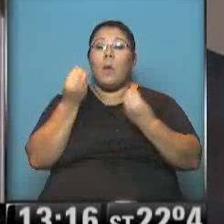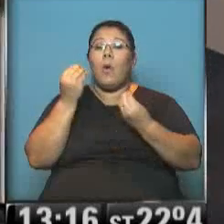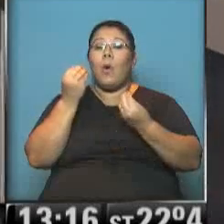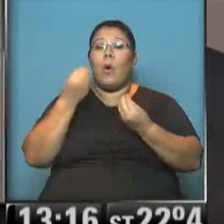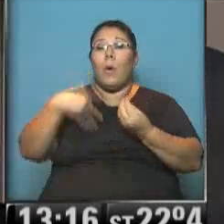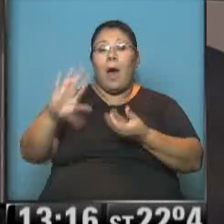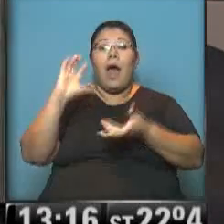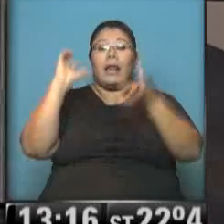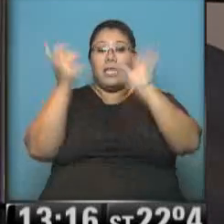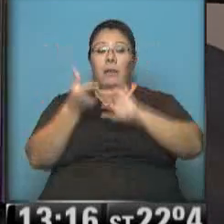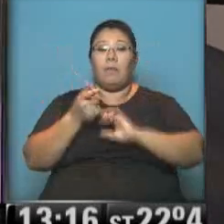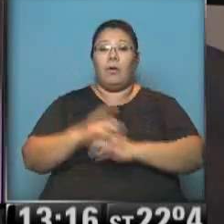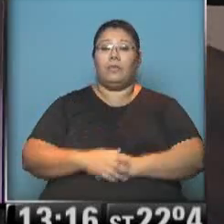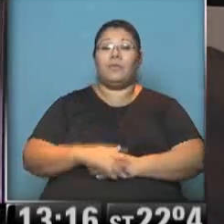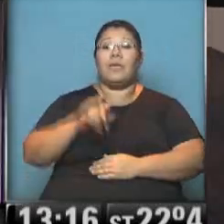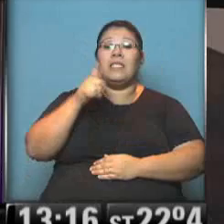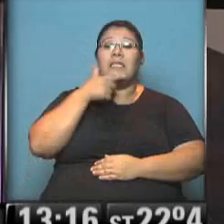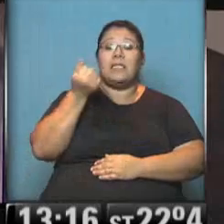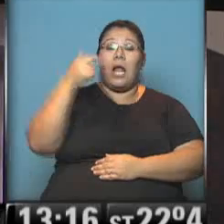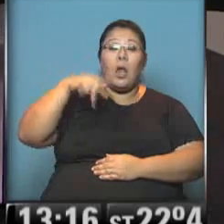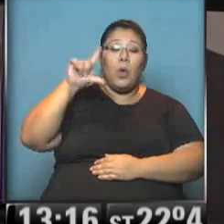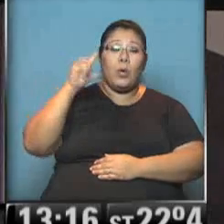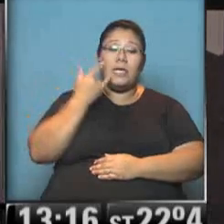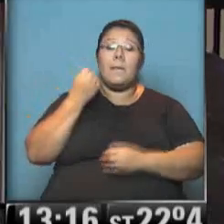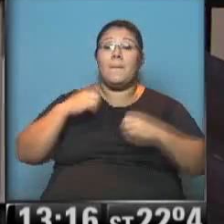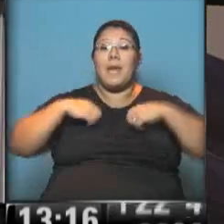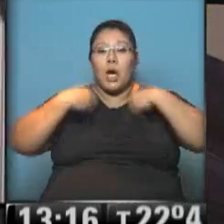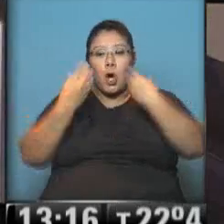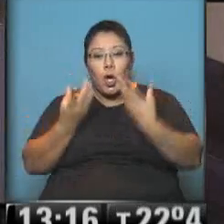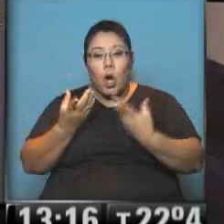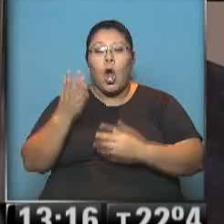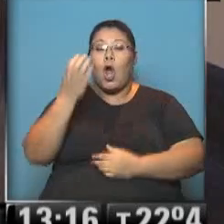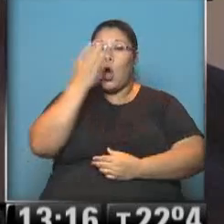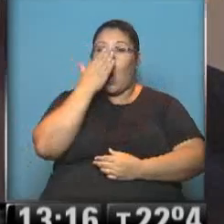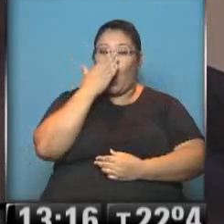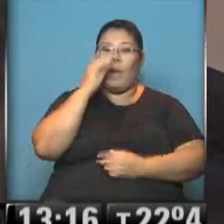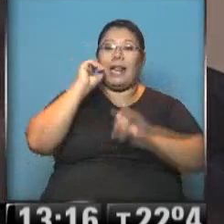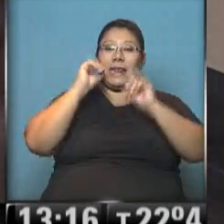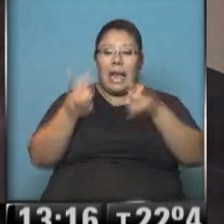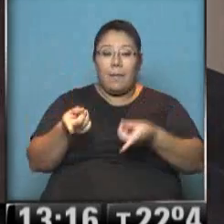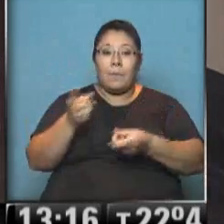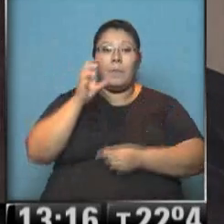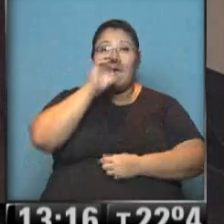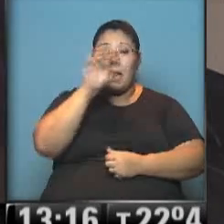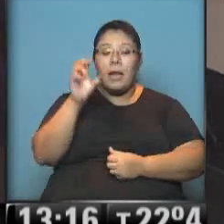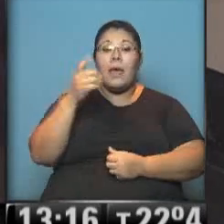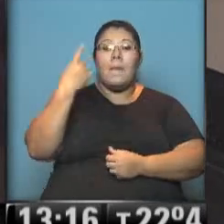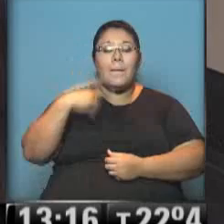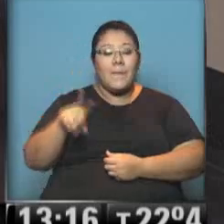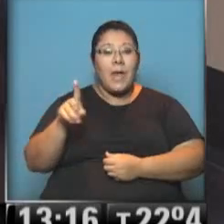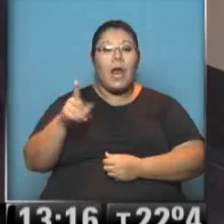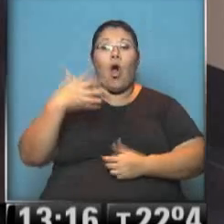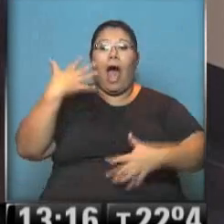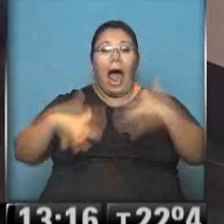Muy buenas tardes. Y si bien en San Luis han mejorado las condiciones meteorológicas, al igual que en el oeste de Córdoba, continúa vigente un aviso de alerta para el noreste de la